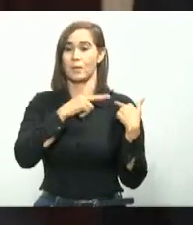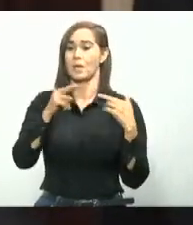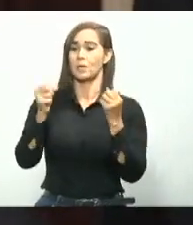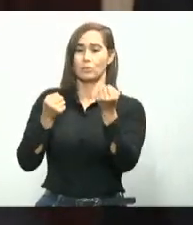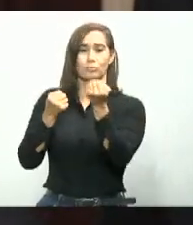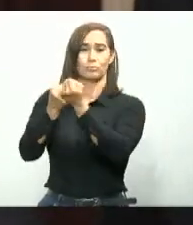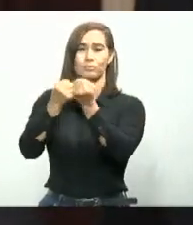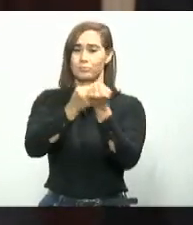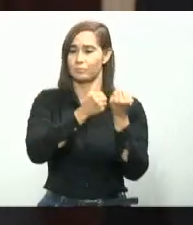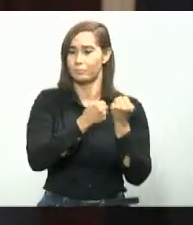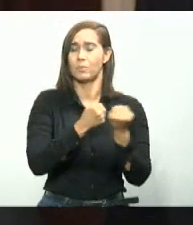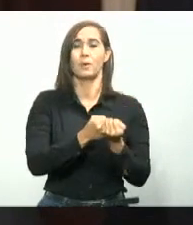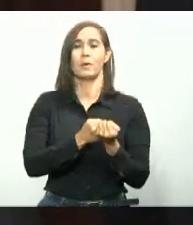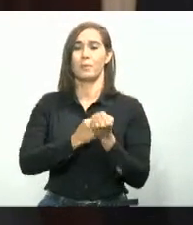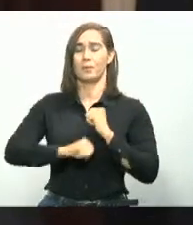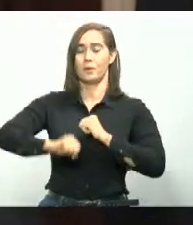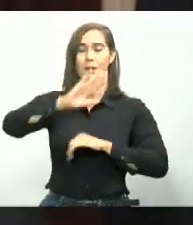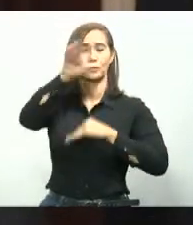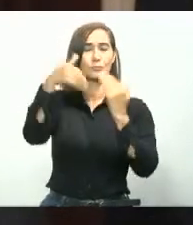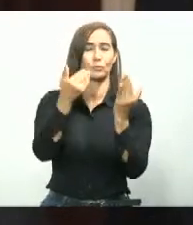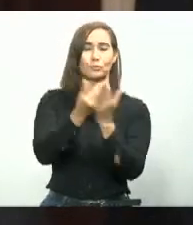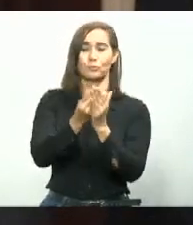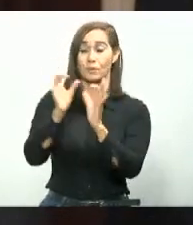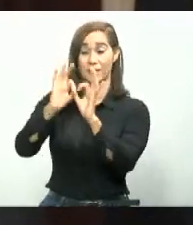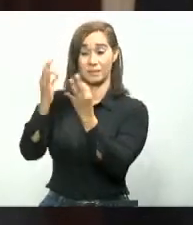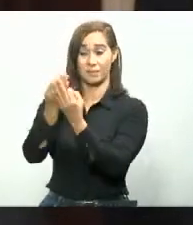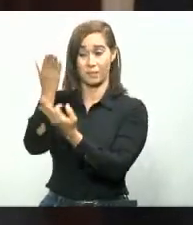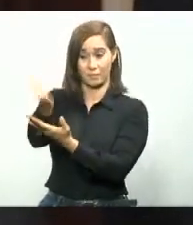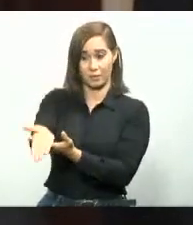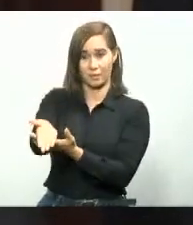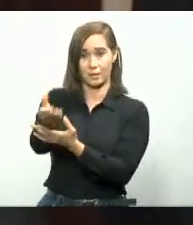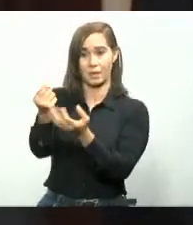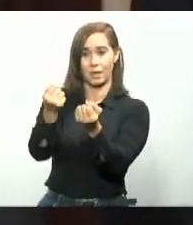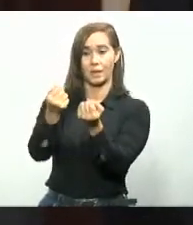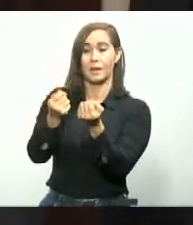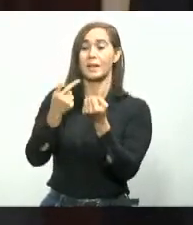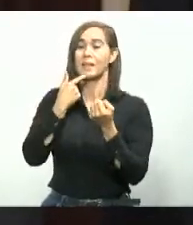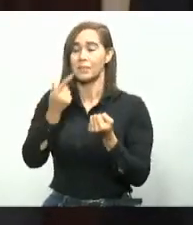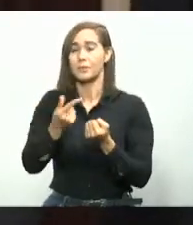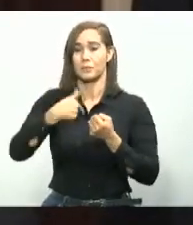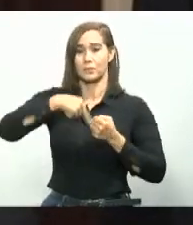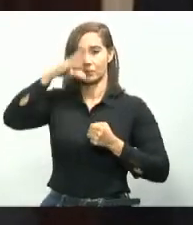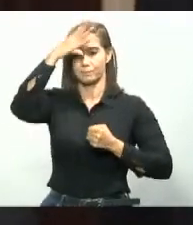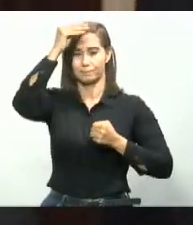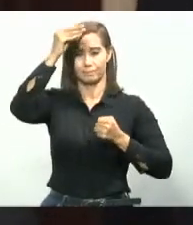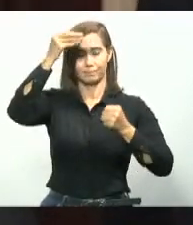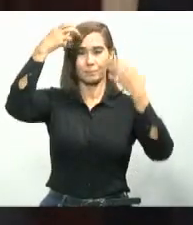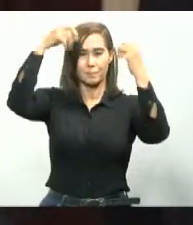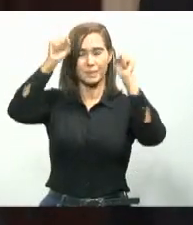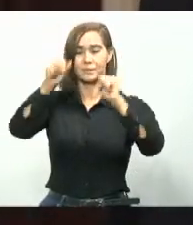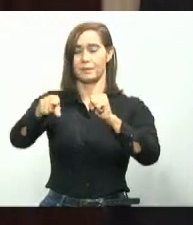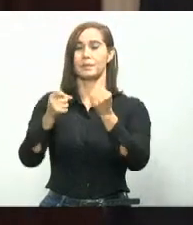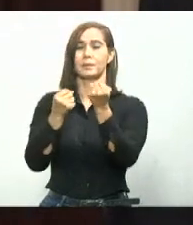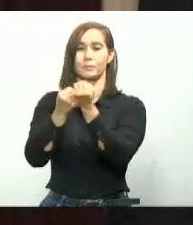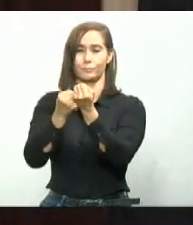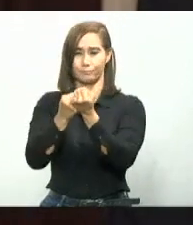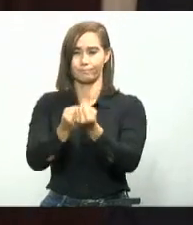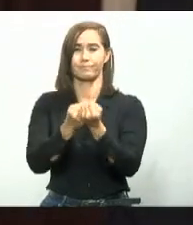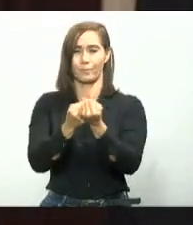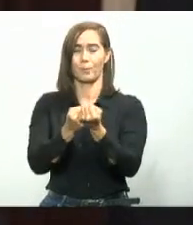Que tienen con ustedes a todo el pueblo dominicano y por supuesto a su presidente. Y pido a todo el pueblo dominicano